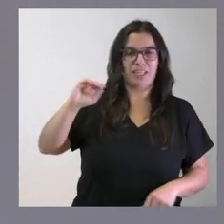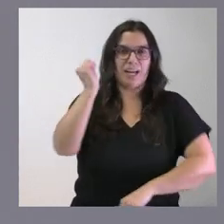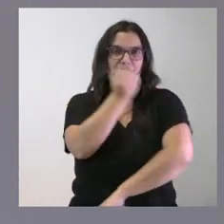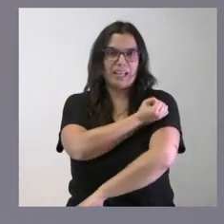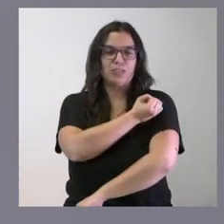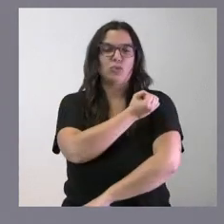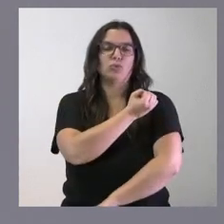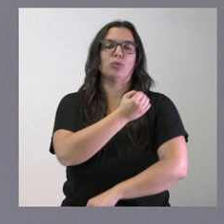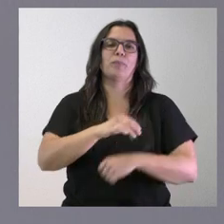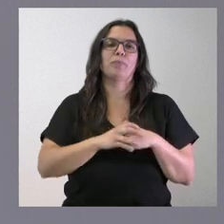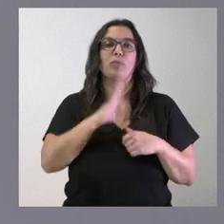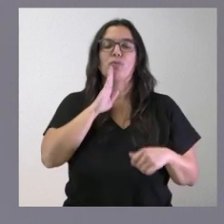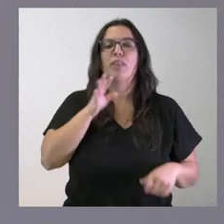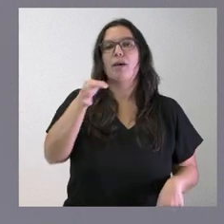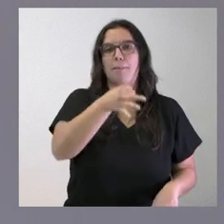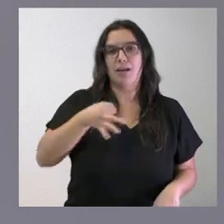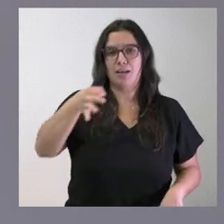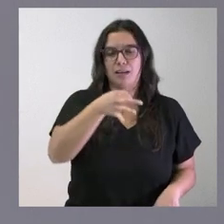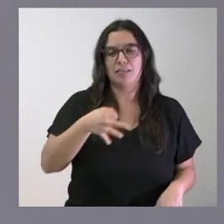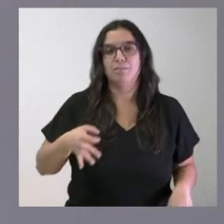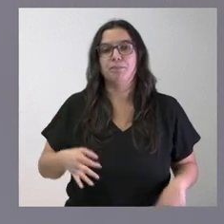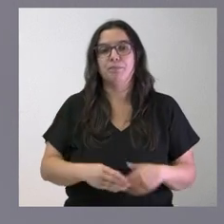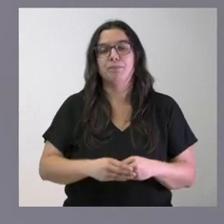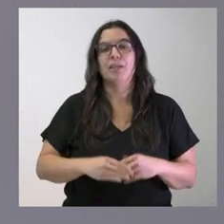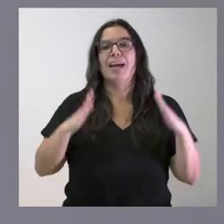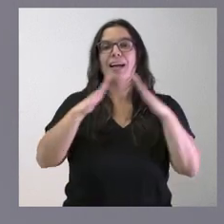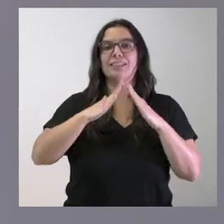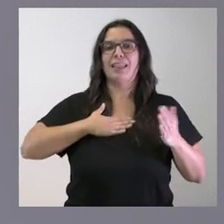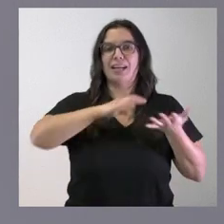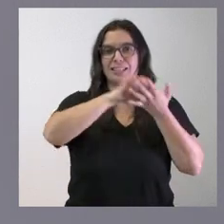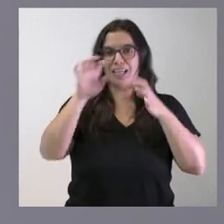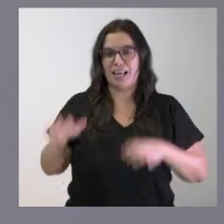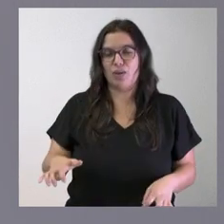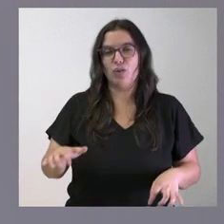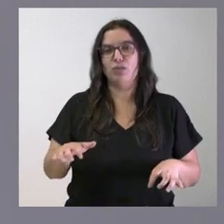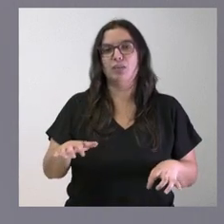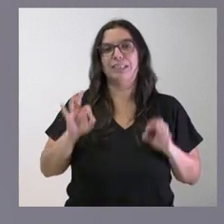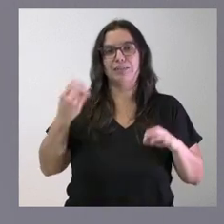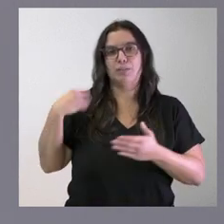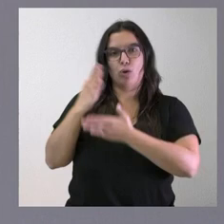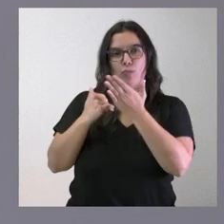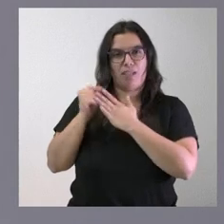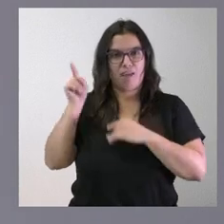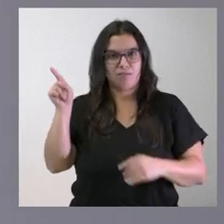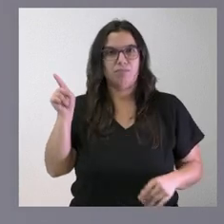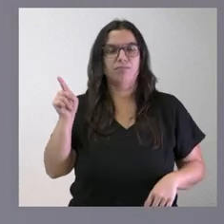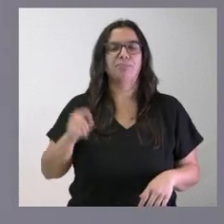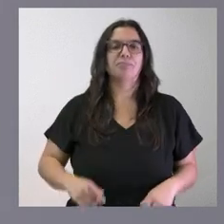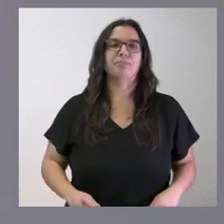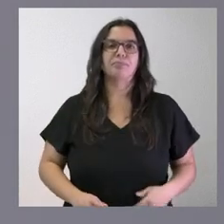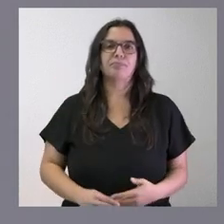que es la que está en la comunidad autónoma de Baleares, casa de Castilla y León, en este caso, en esa comunidad autónoma amiga.